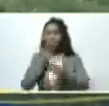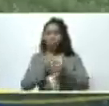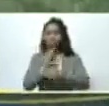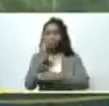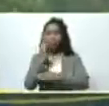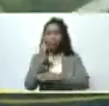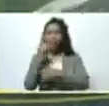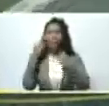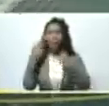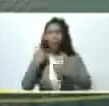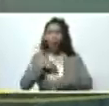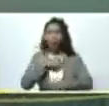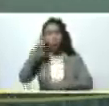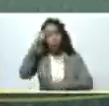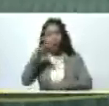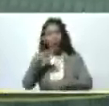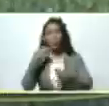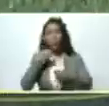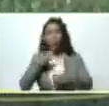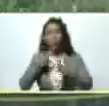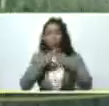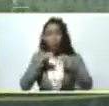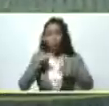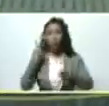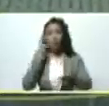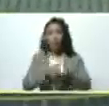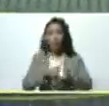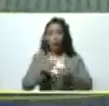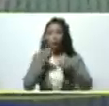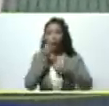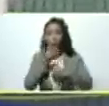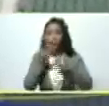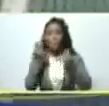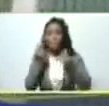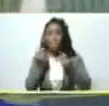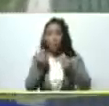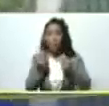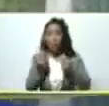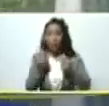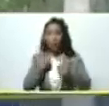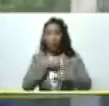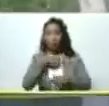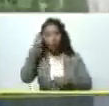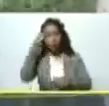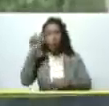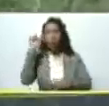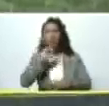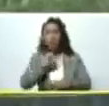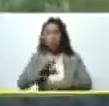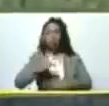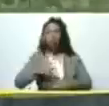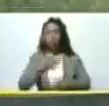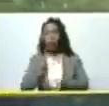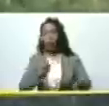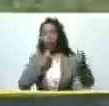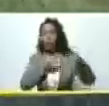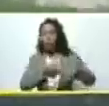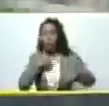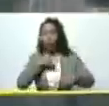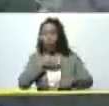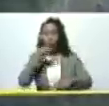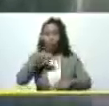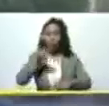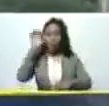para nuestro pueblo para que todo llegue a buen precio a nuestro pueblo si se puede aposté a mi país